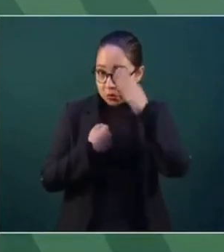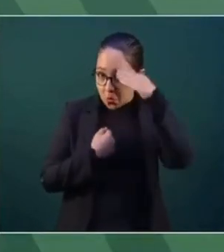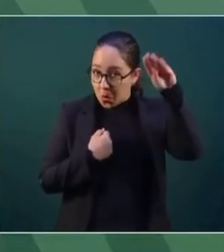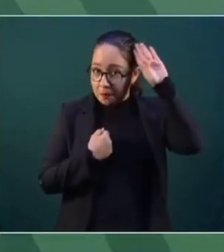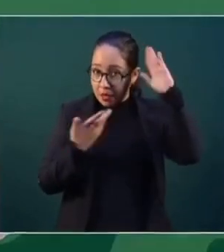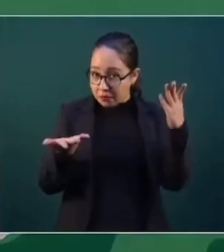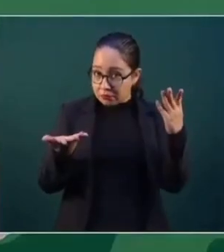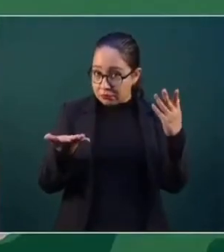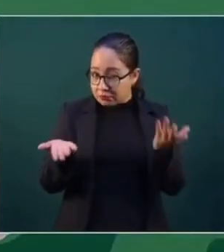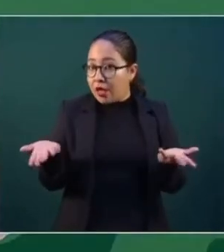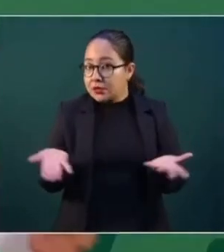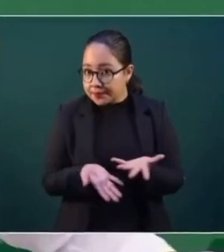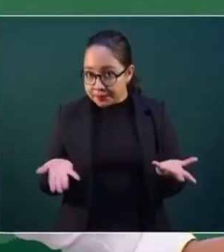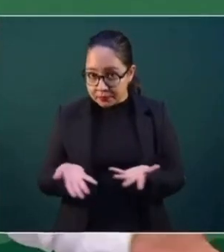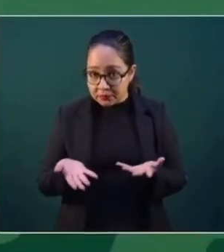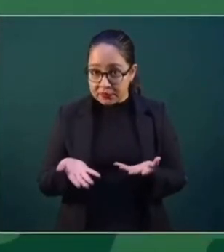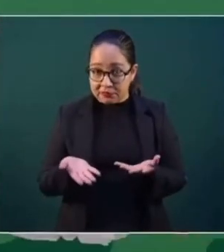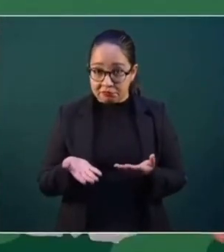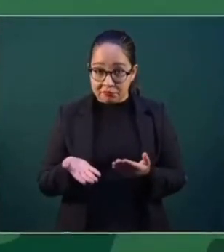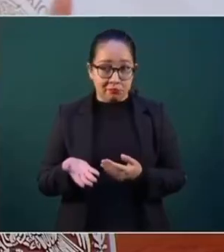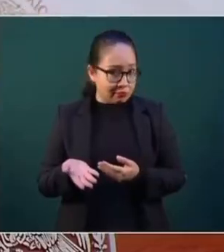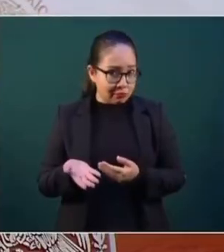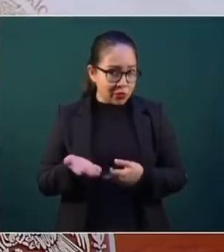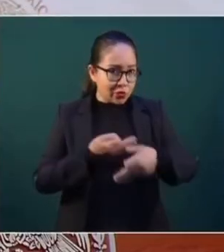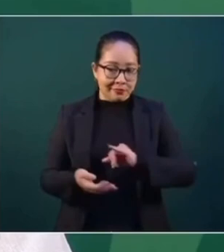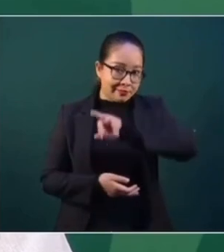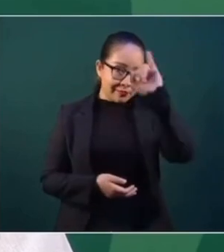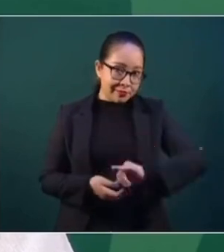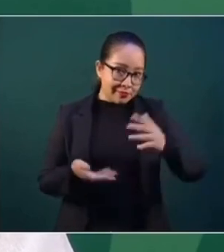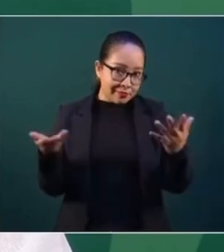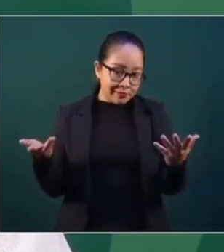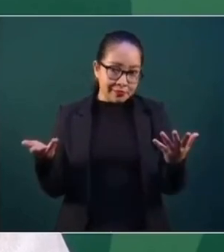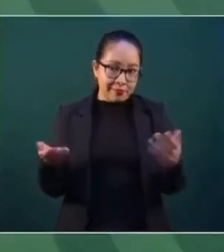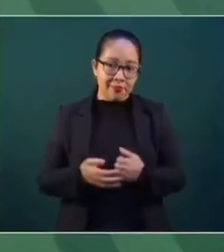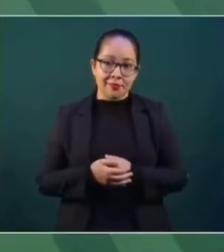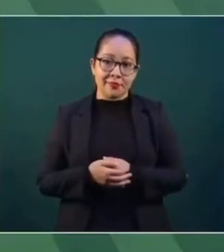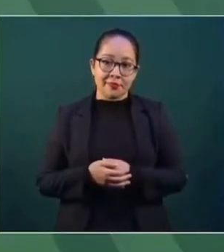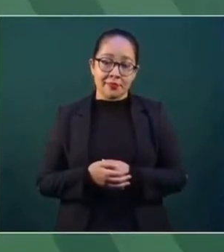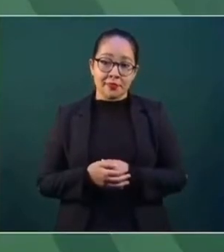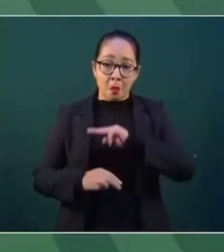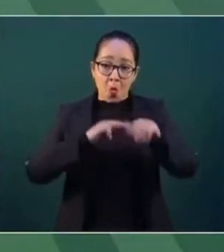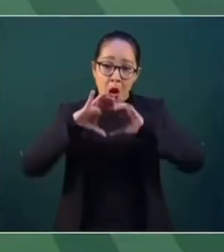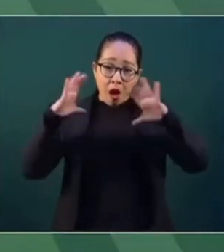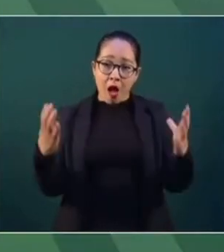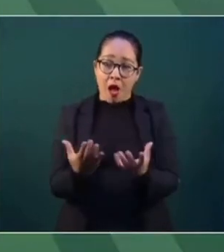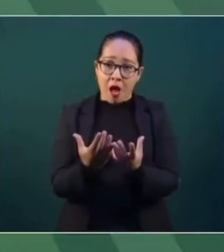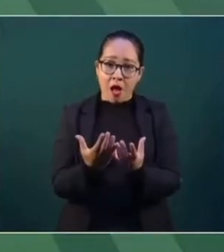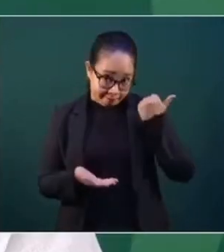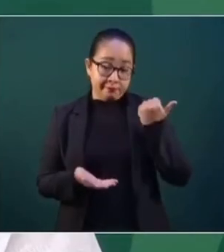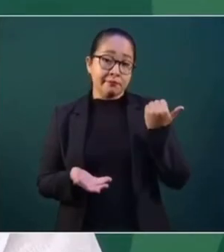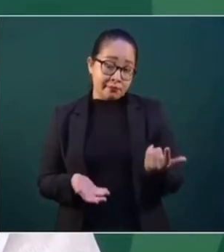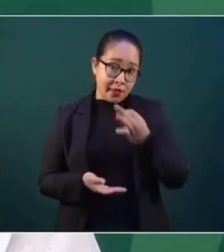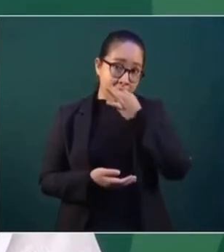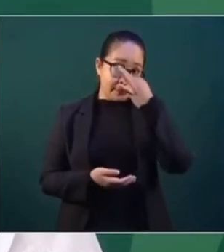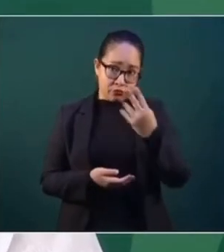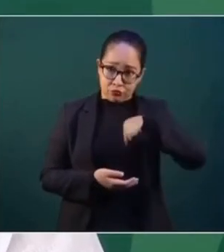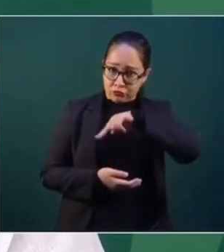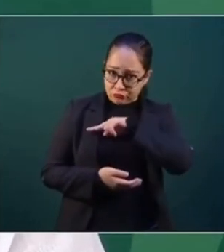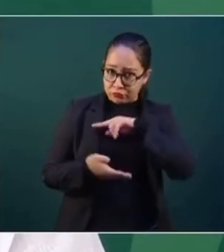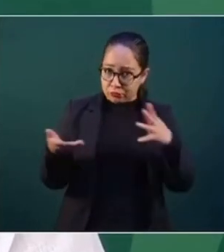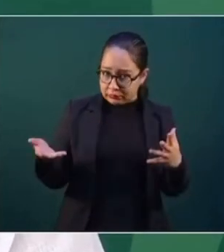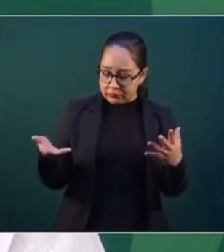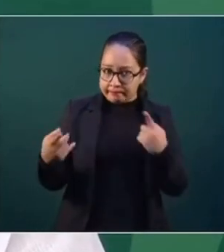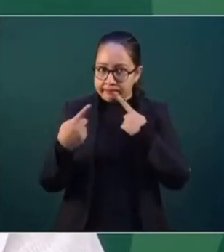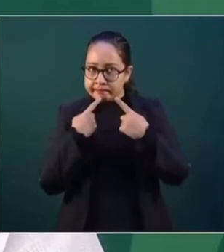todos deberíamos de ayudar. Casi todos los países del mundo están en contra del bloqueo a Cuba. Nosotros tomamos la decisión